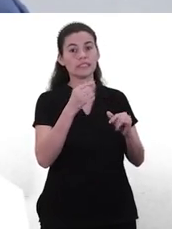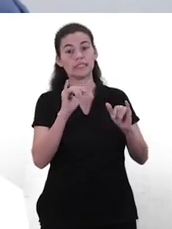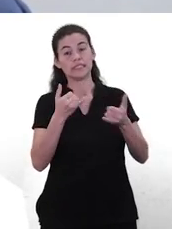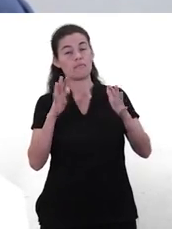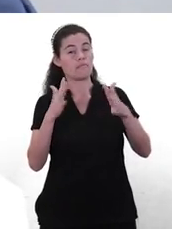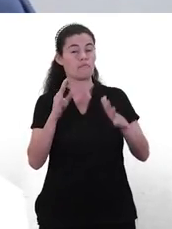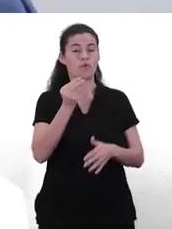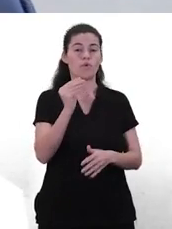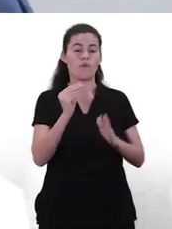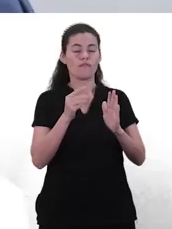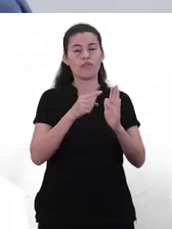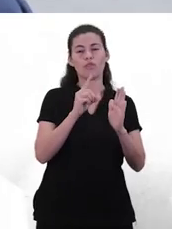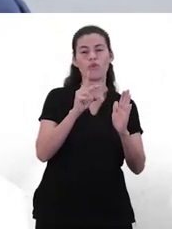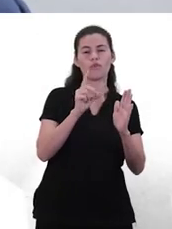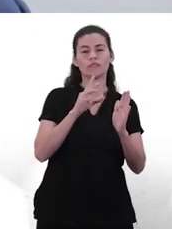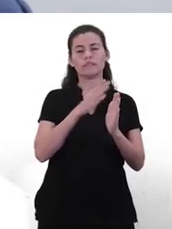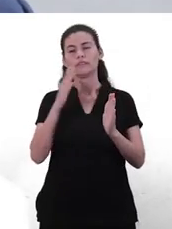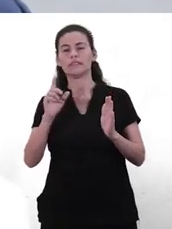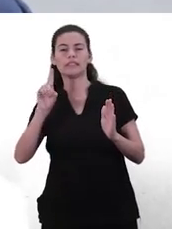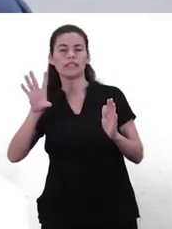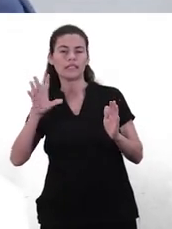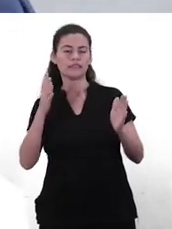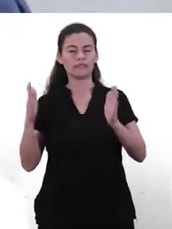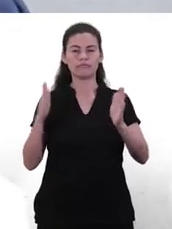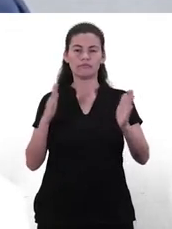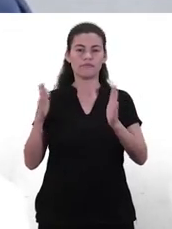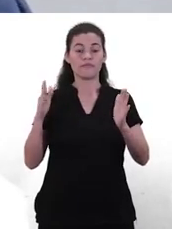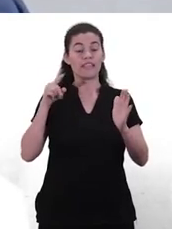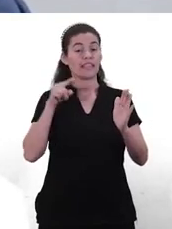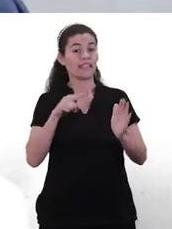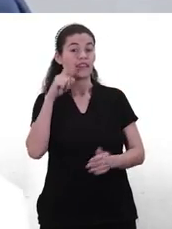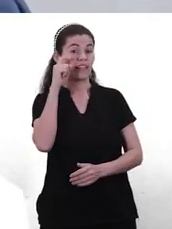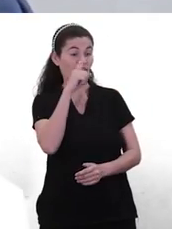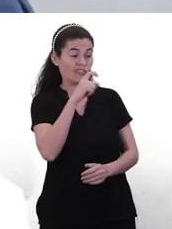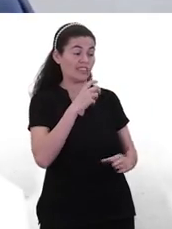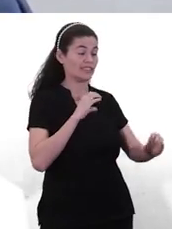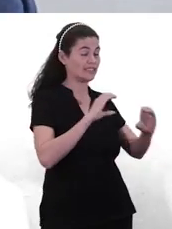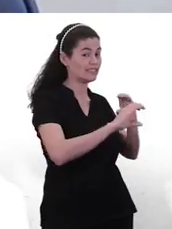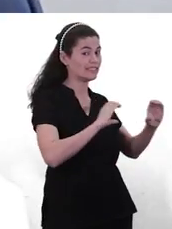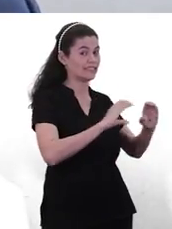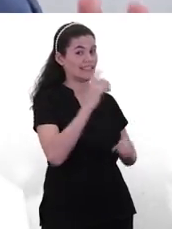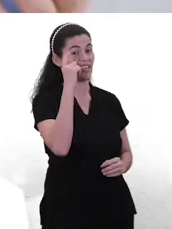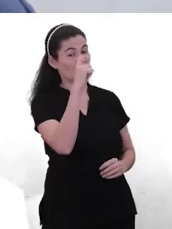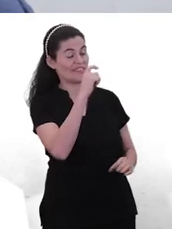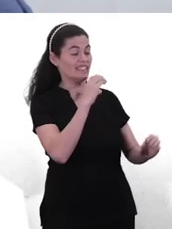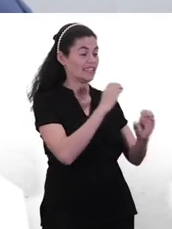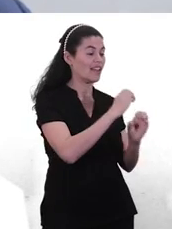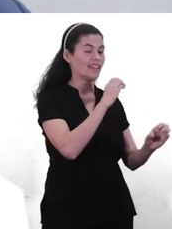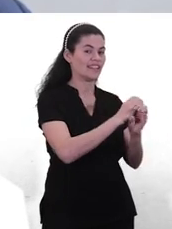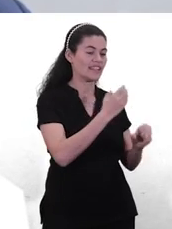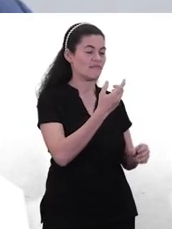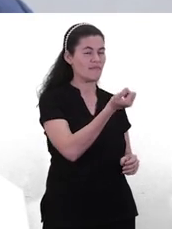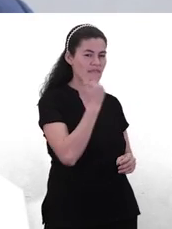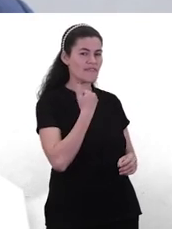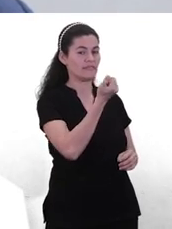adolescencia, pero que sabemos que va a caer en algún momento y que a veces son los periodos de menor comunicación por esa rebeldía que nace en los propios